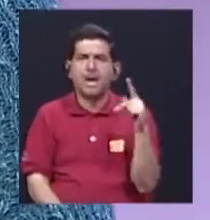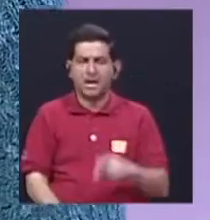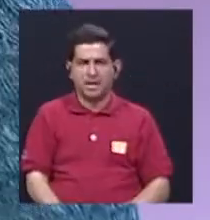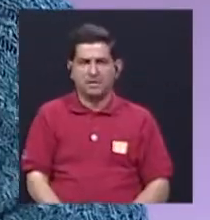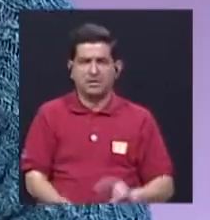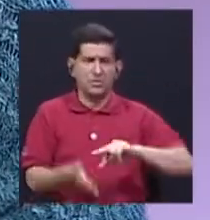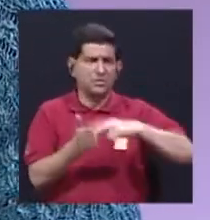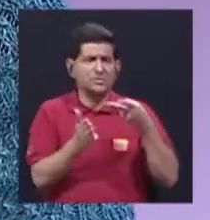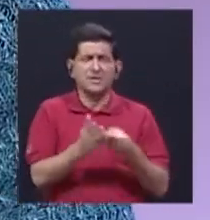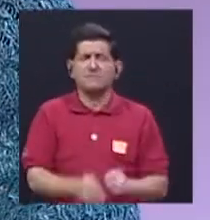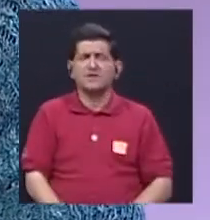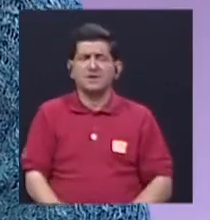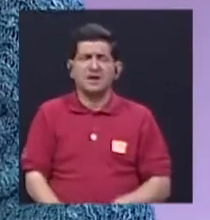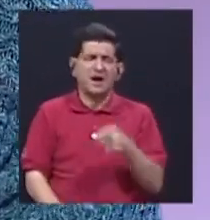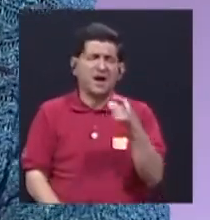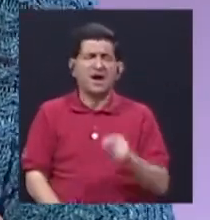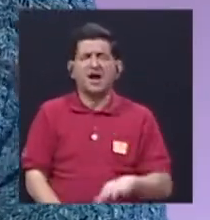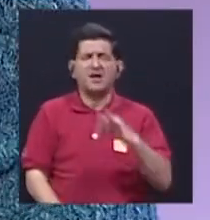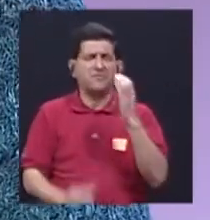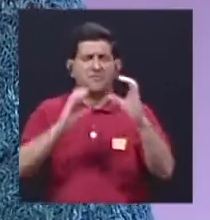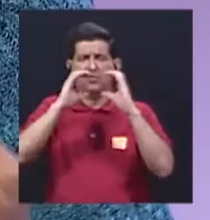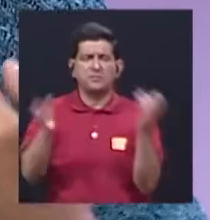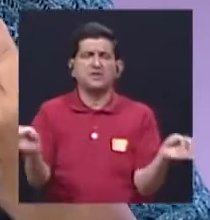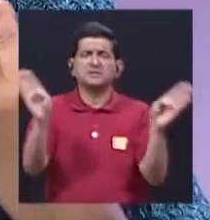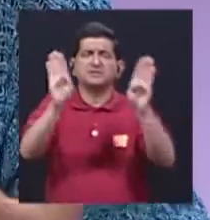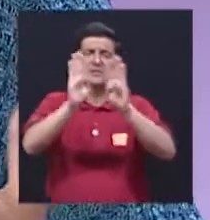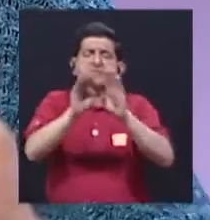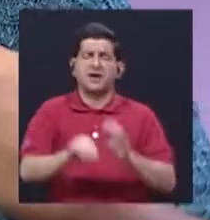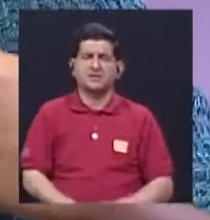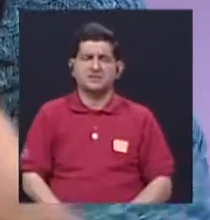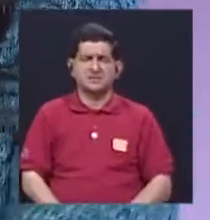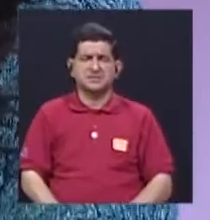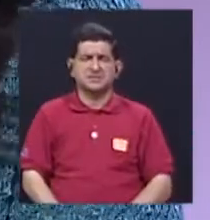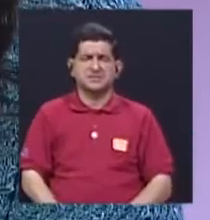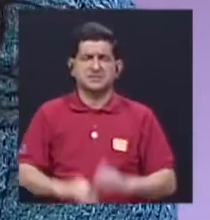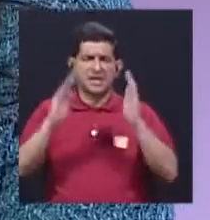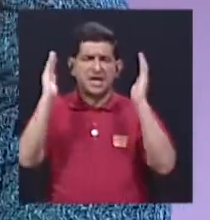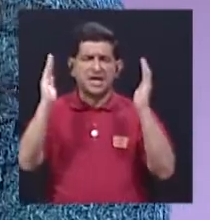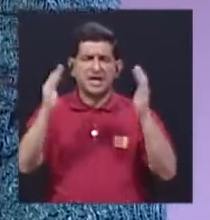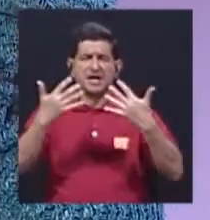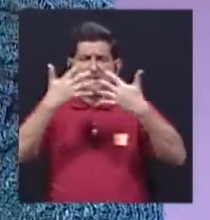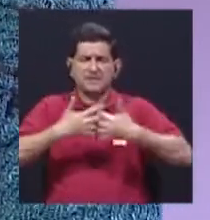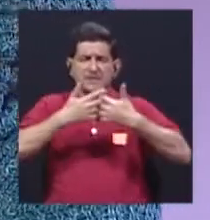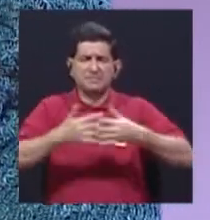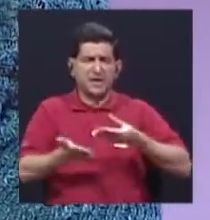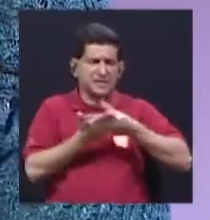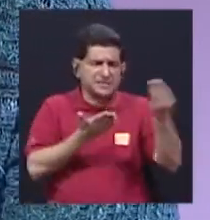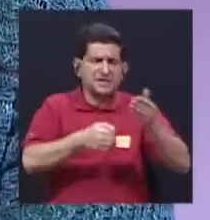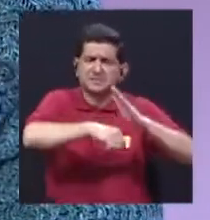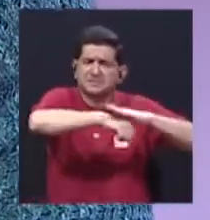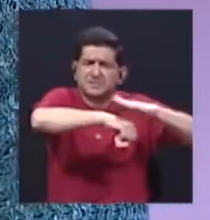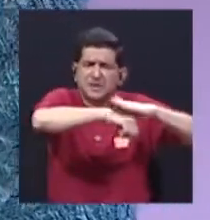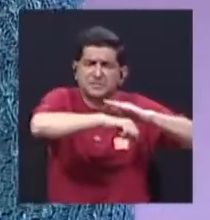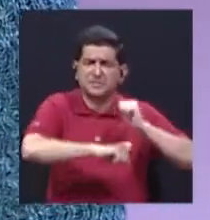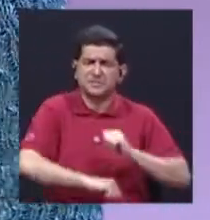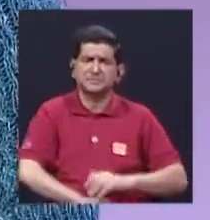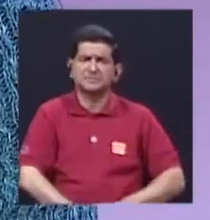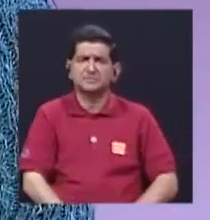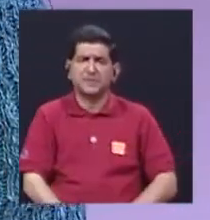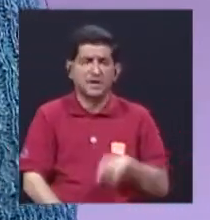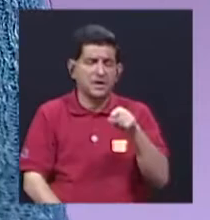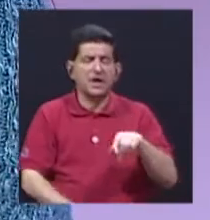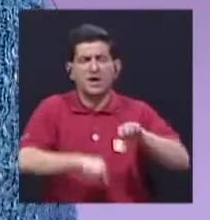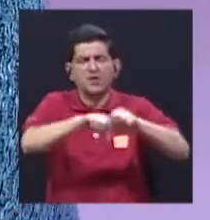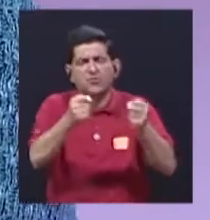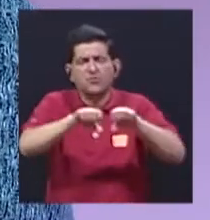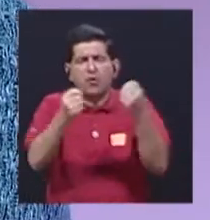términos de que hay muchos medios que se han cerrado porque los grandes medios compran concesiones, ¿verdad? Y van